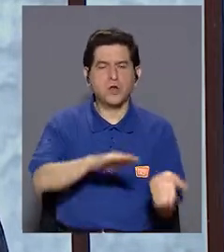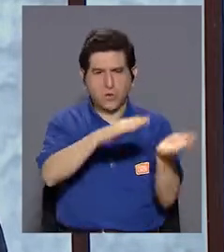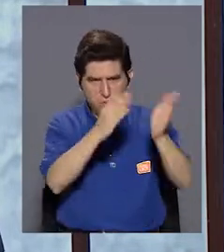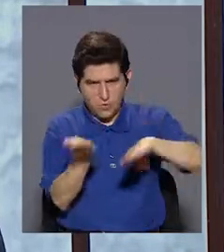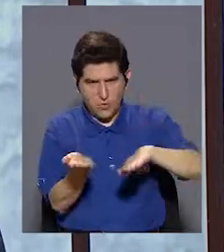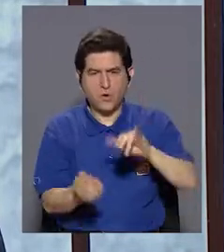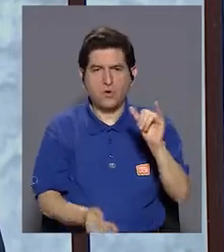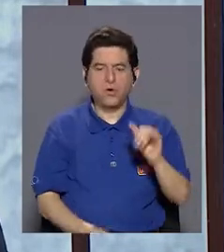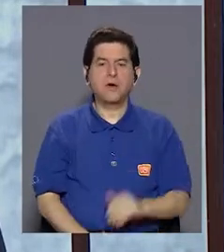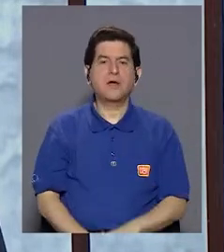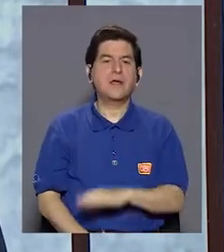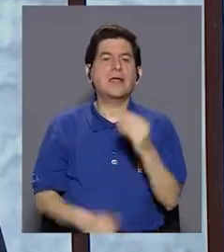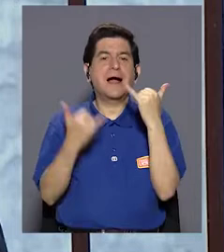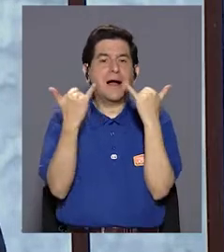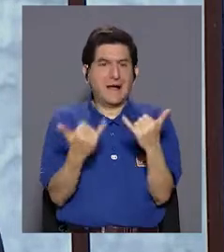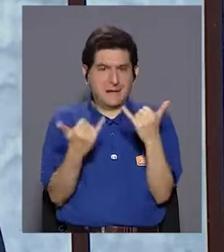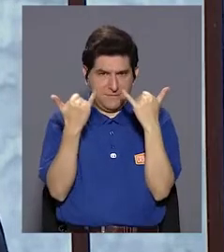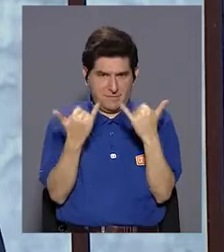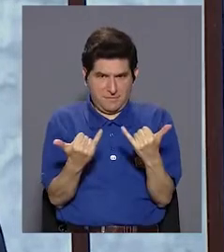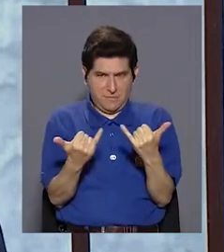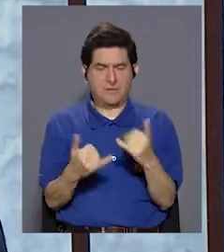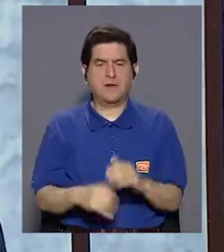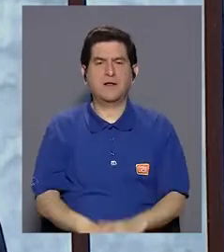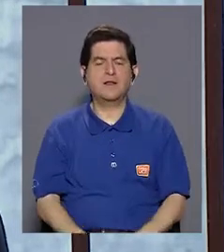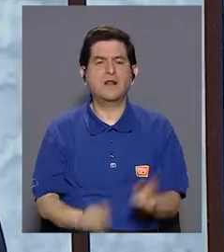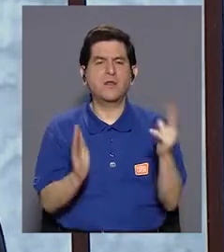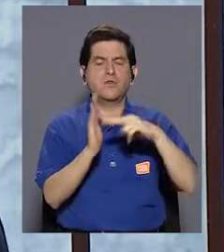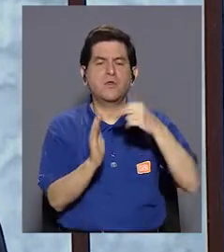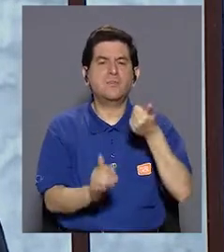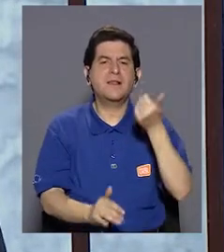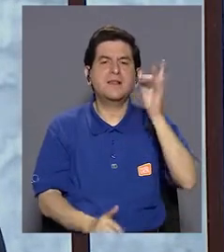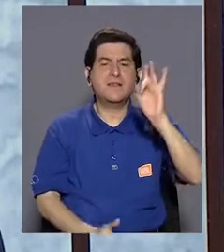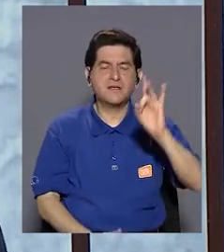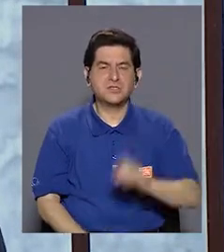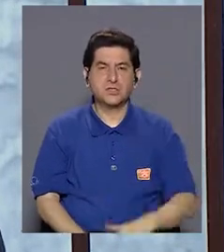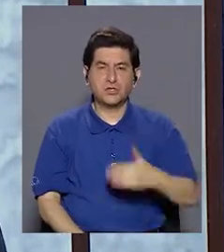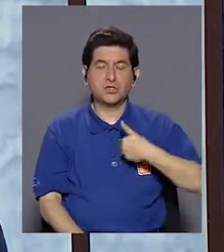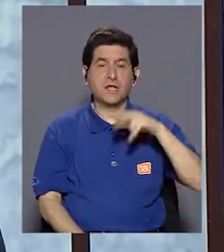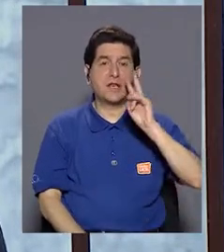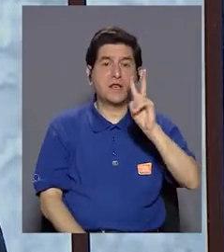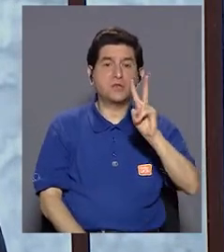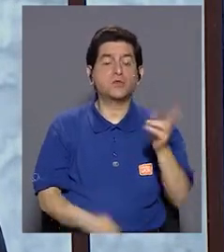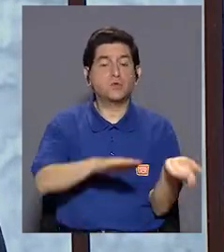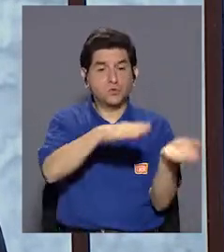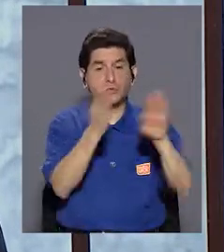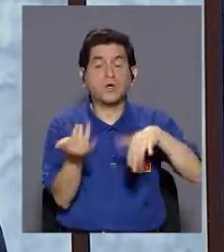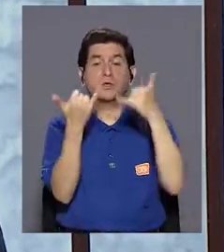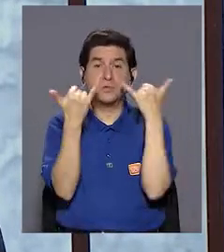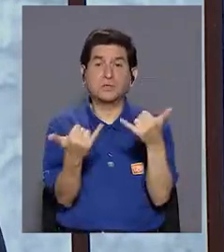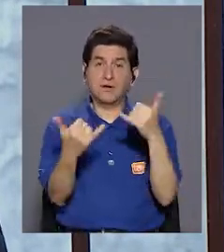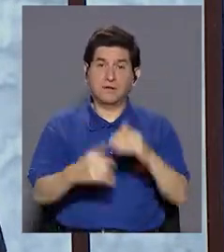desengrasante. Y en ese momento, en ese momento, 2018, llevamos dos muertes ya.